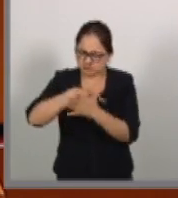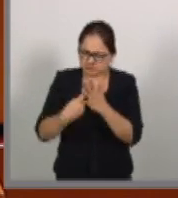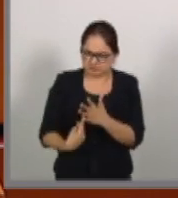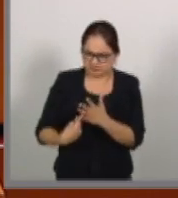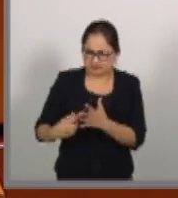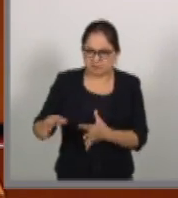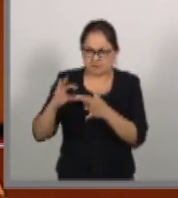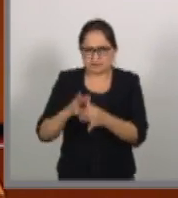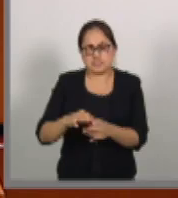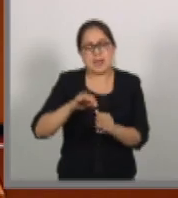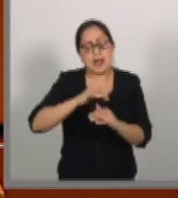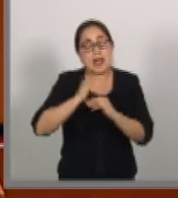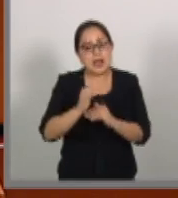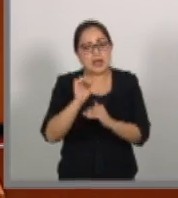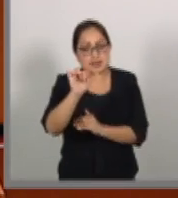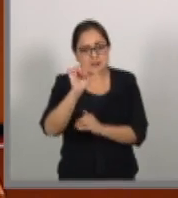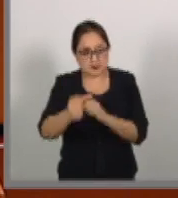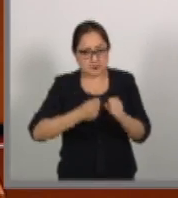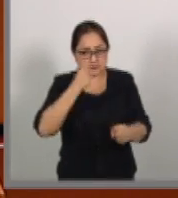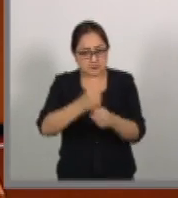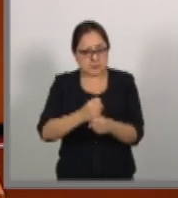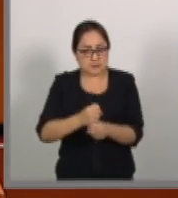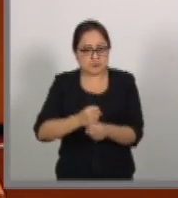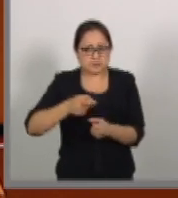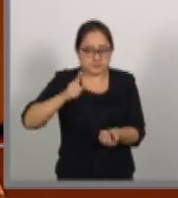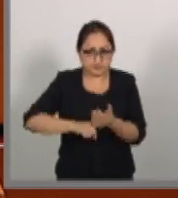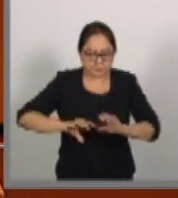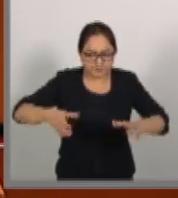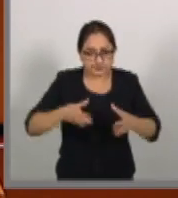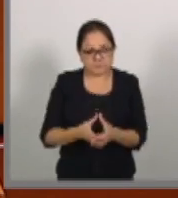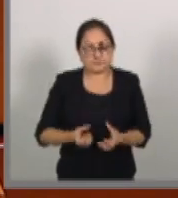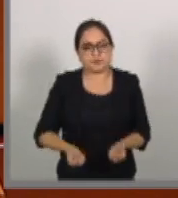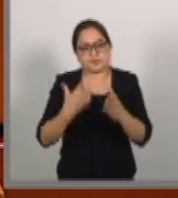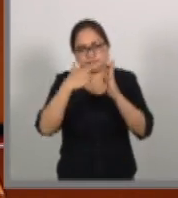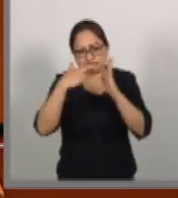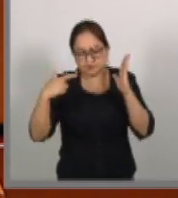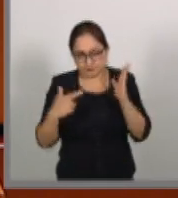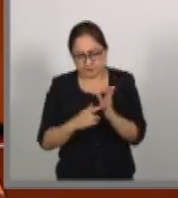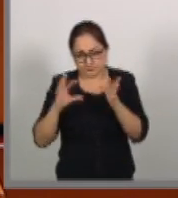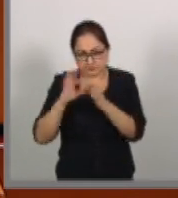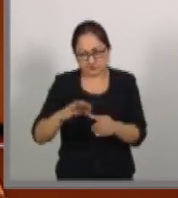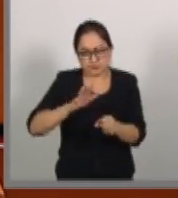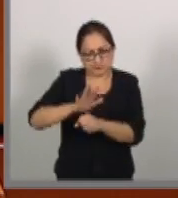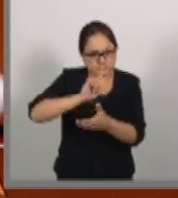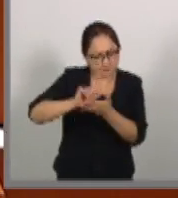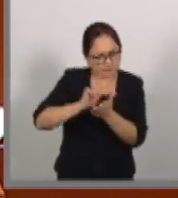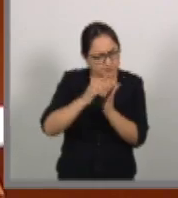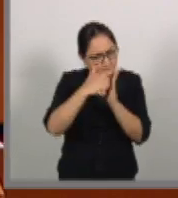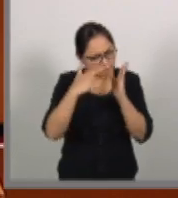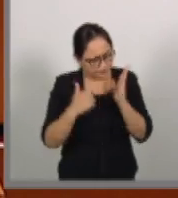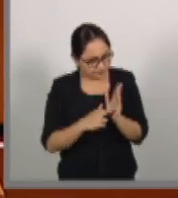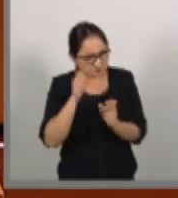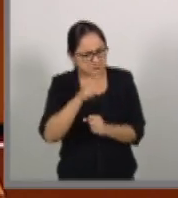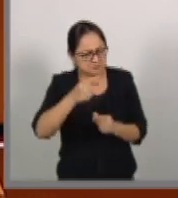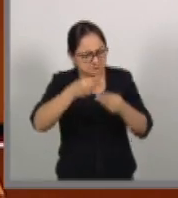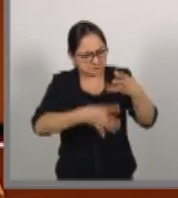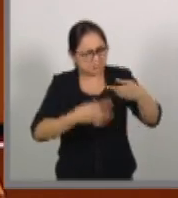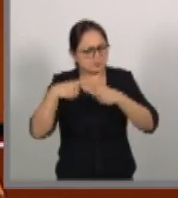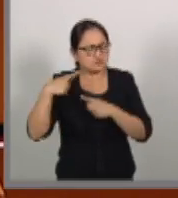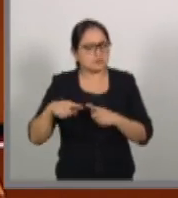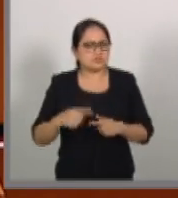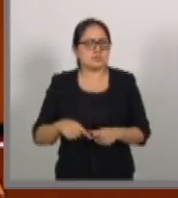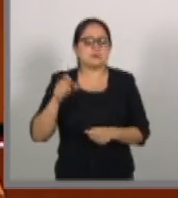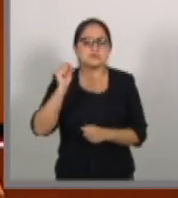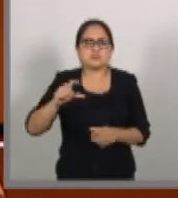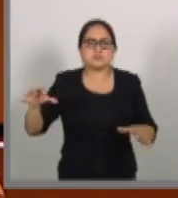16 años cupos, reglas de origen específicas, medidas sanitarias, etcétera. Desde el punto